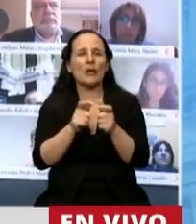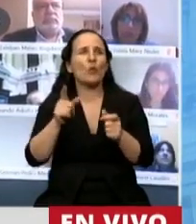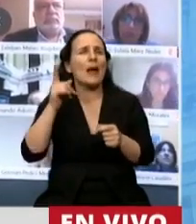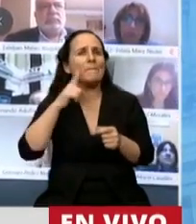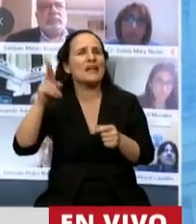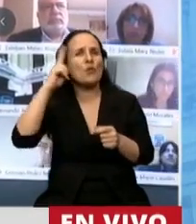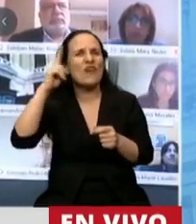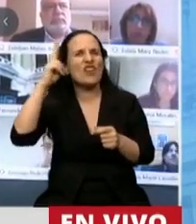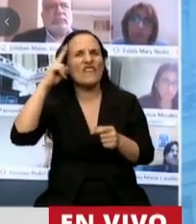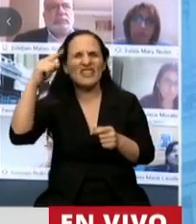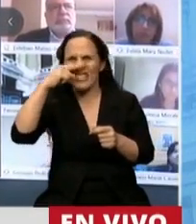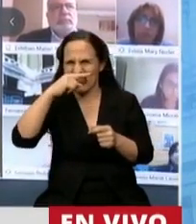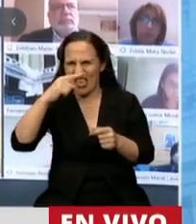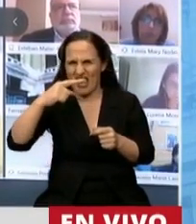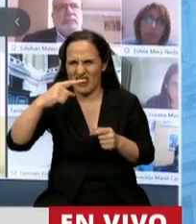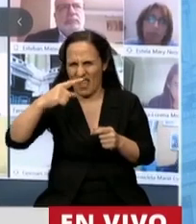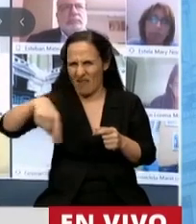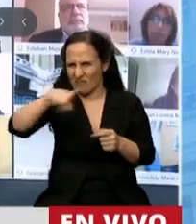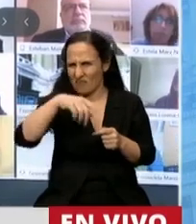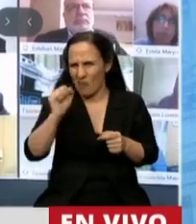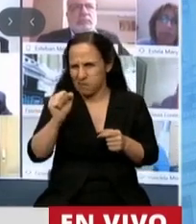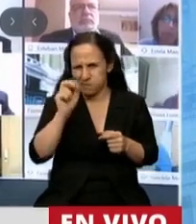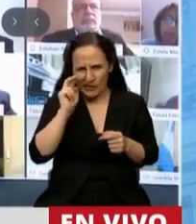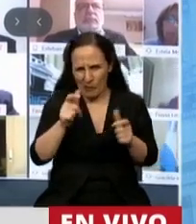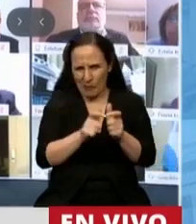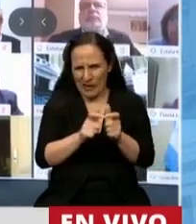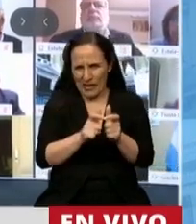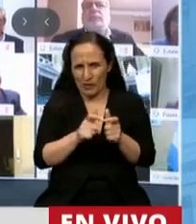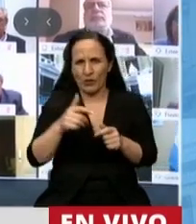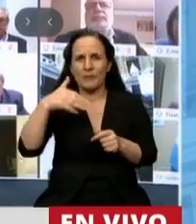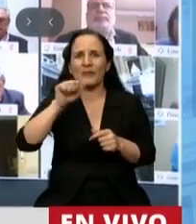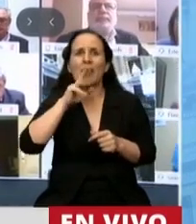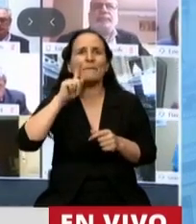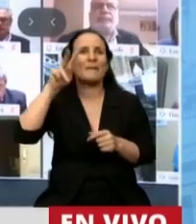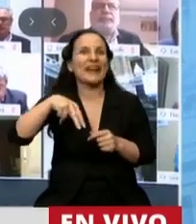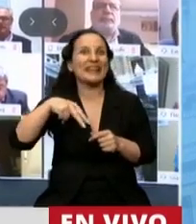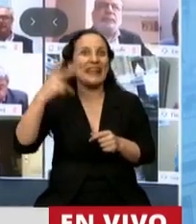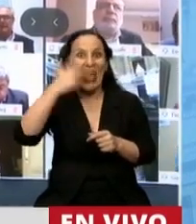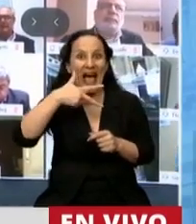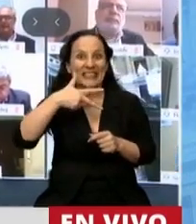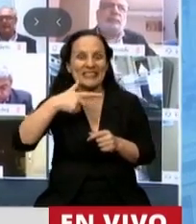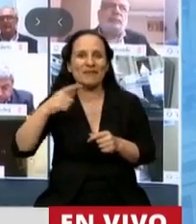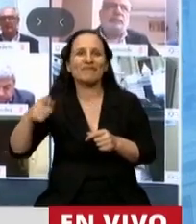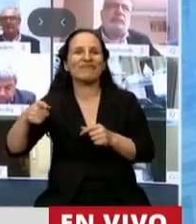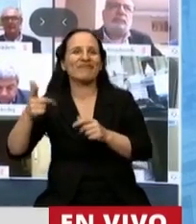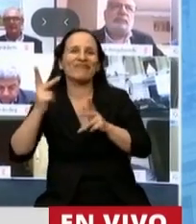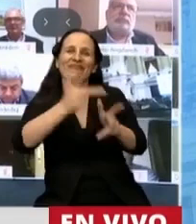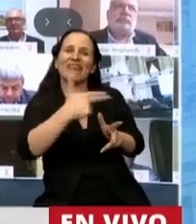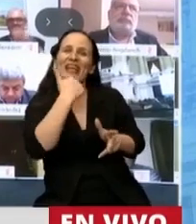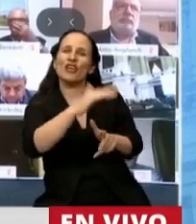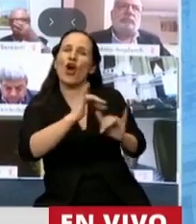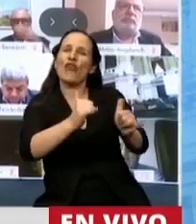1997, seguramente muchos la habrán visto, Martín H. le decía a su hijo